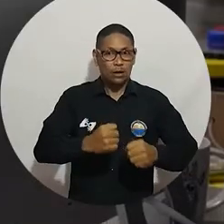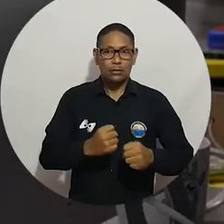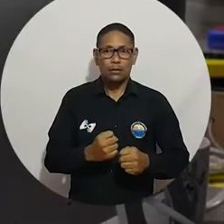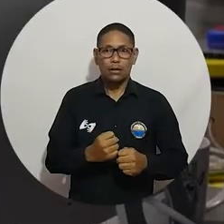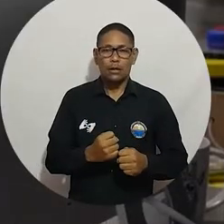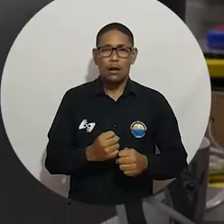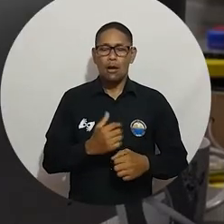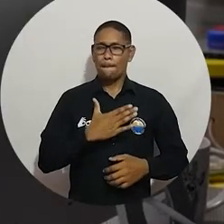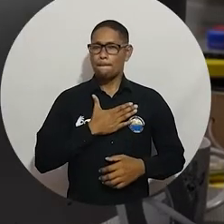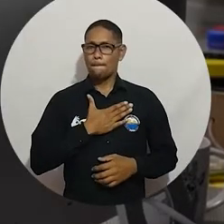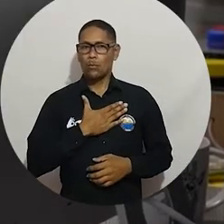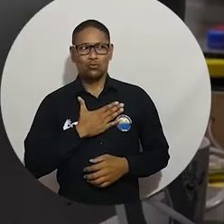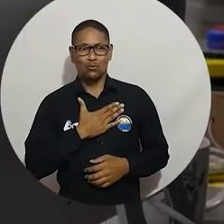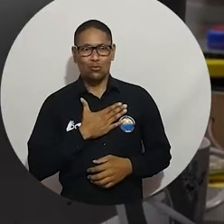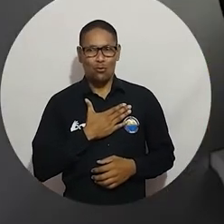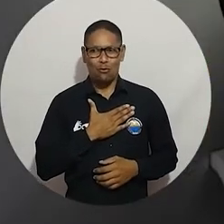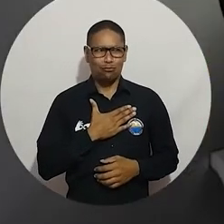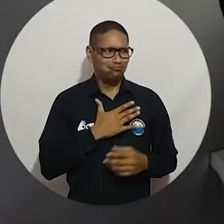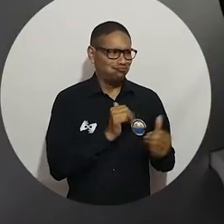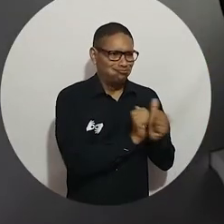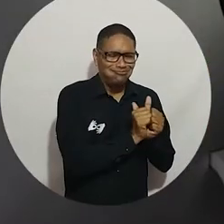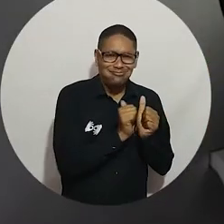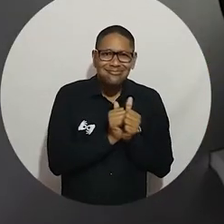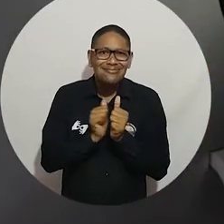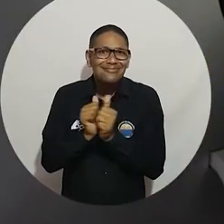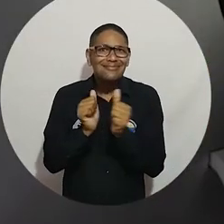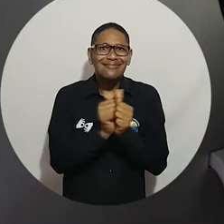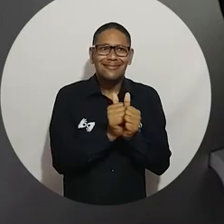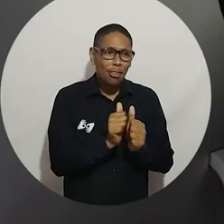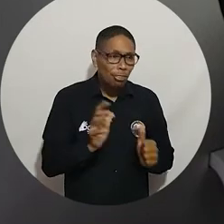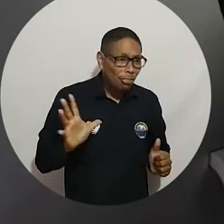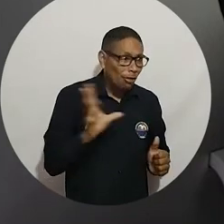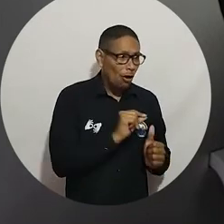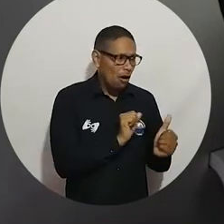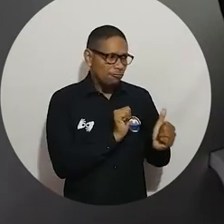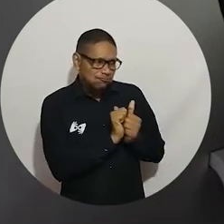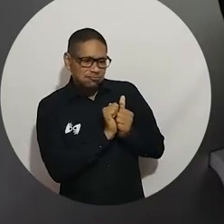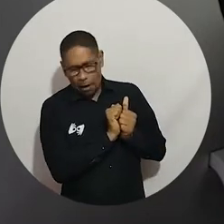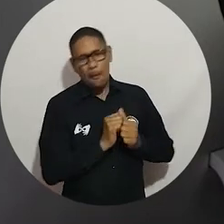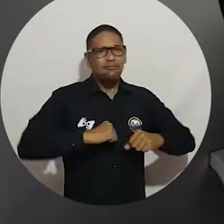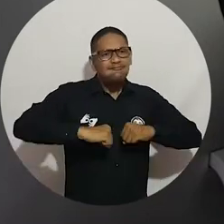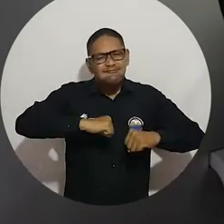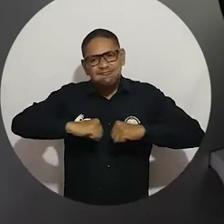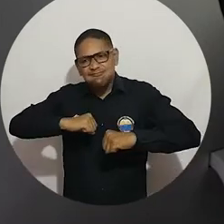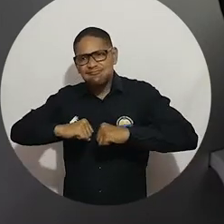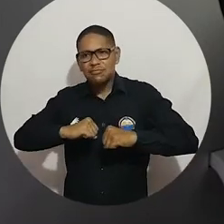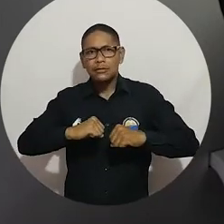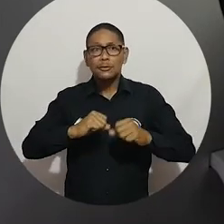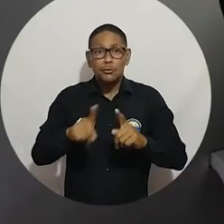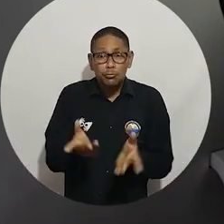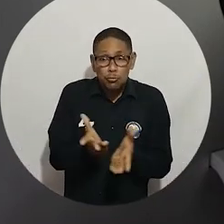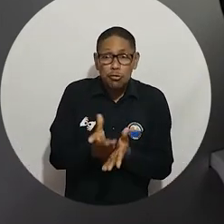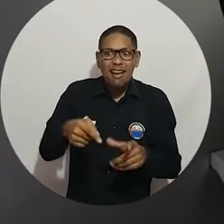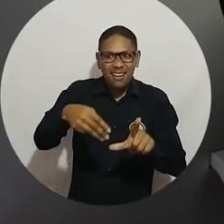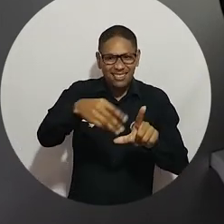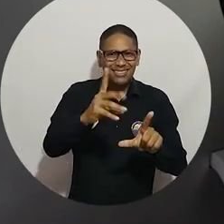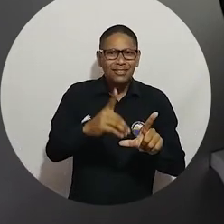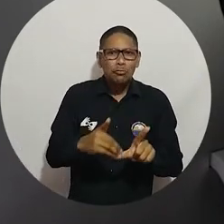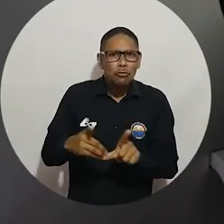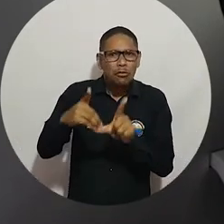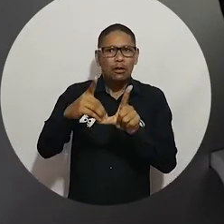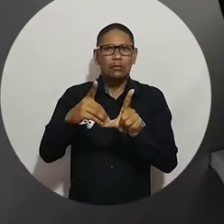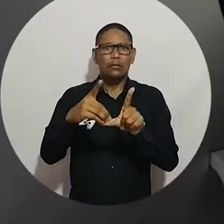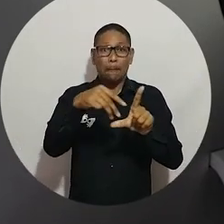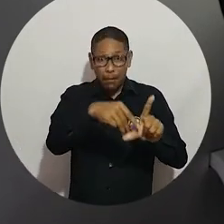punto administrativo es fundamental, el pilar, que se fundamenta en el poder adquirir este tipo de espacios y equipos para